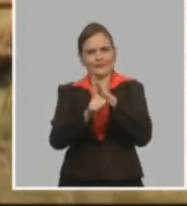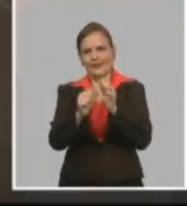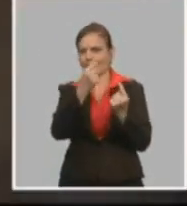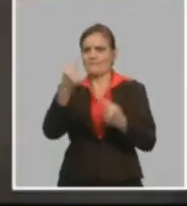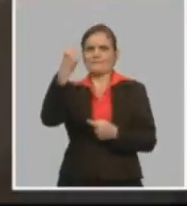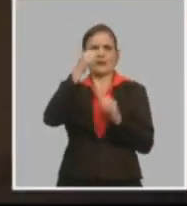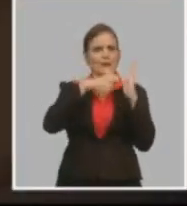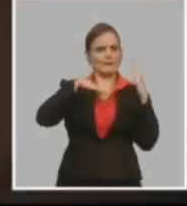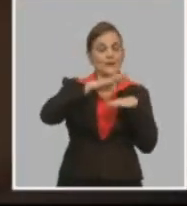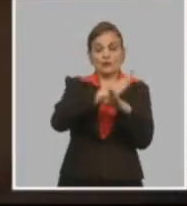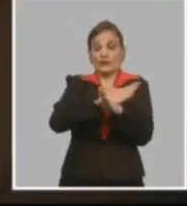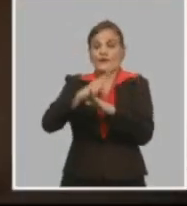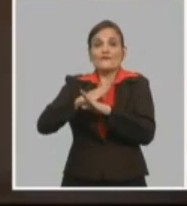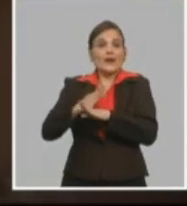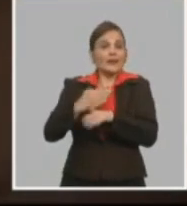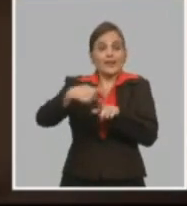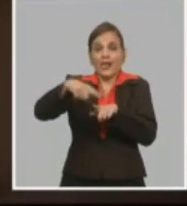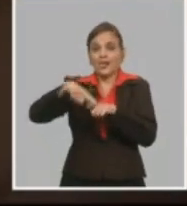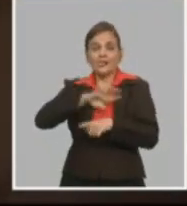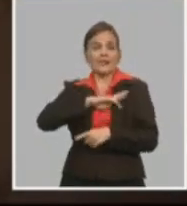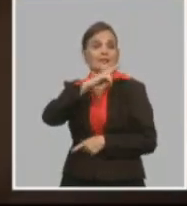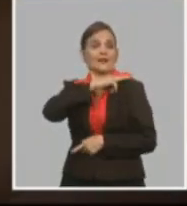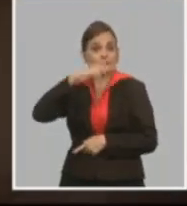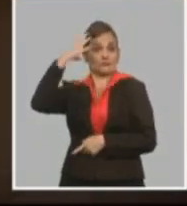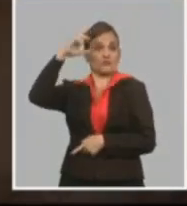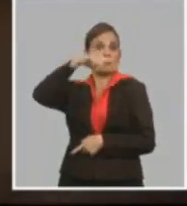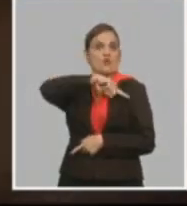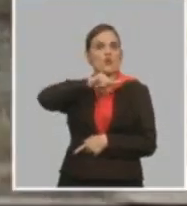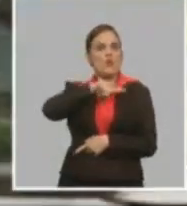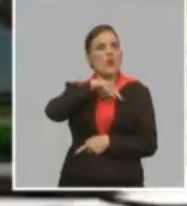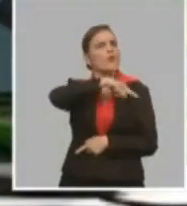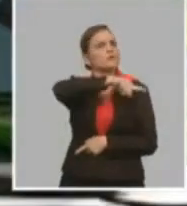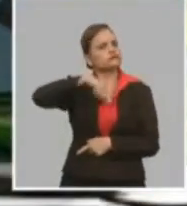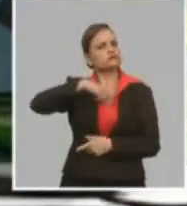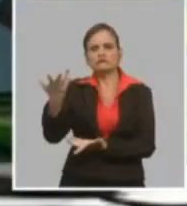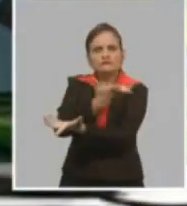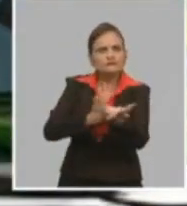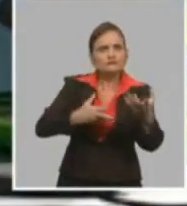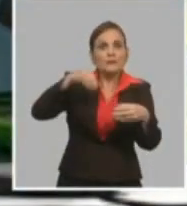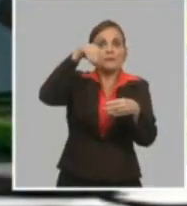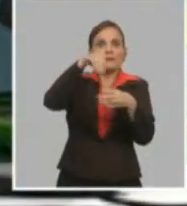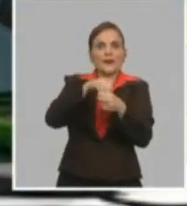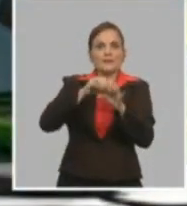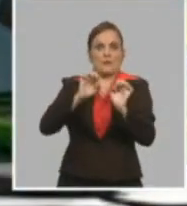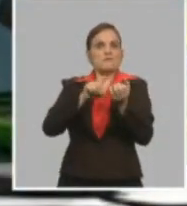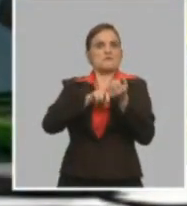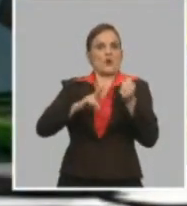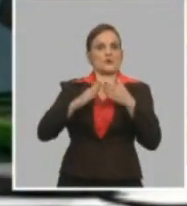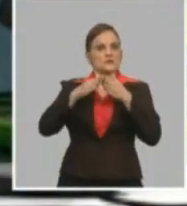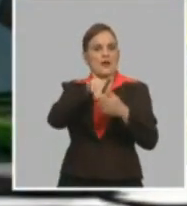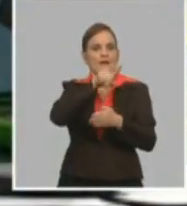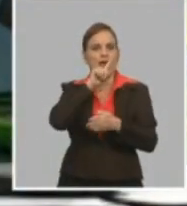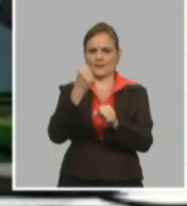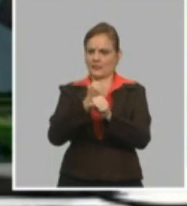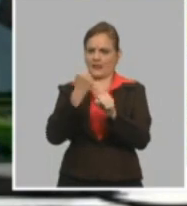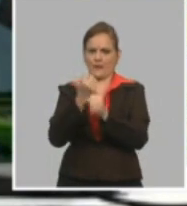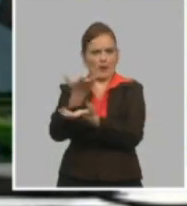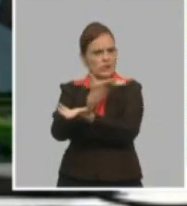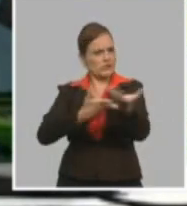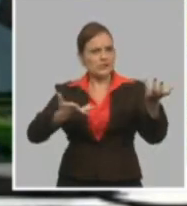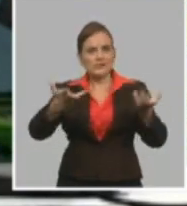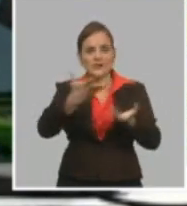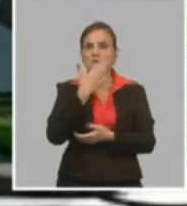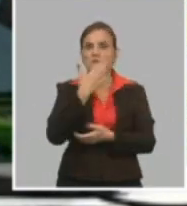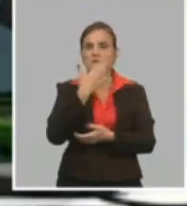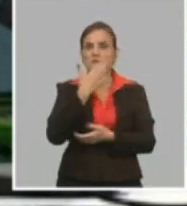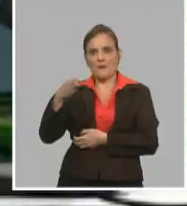esta etapa también, inclusive de COVID, arriesgándose y extremando las medidas, han compartido con nosotros más de cuatro o cinco sesiones de trabajo, con